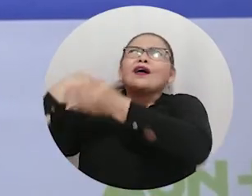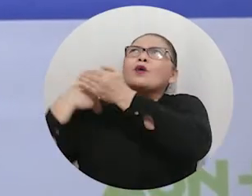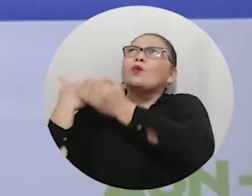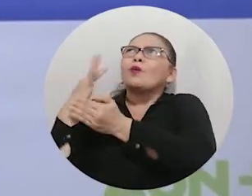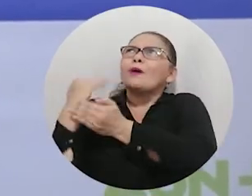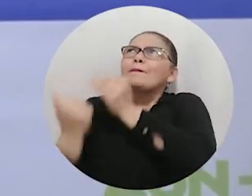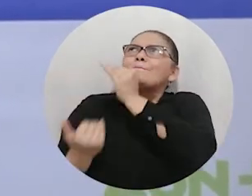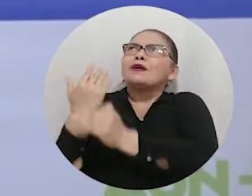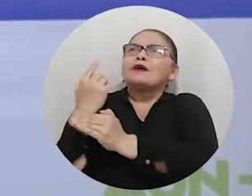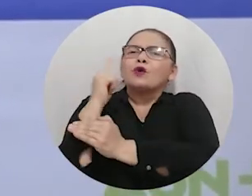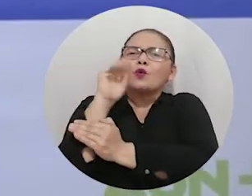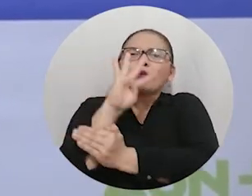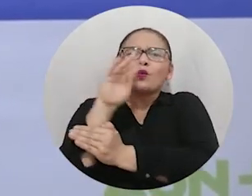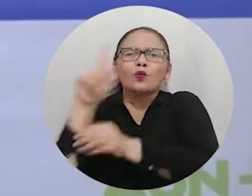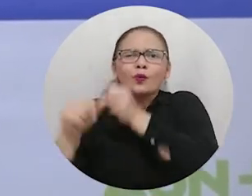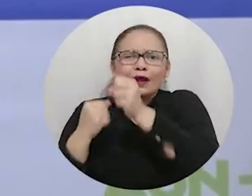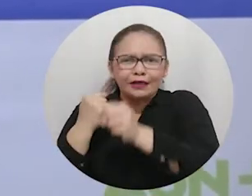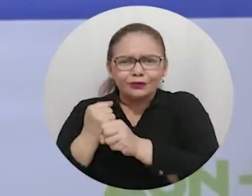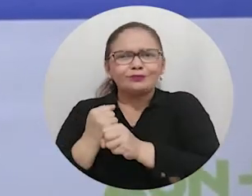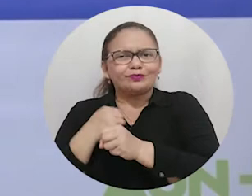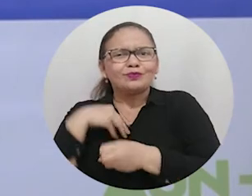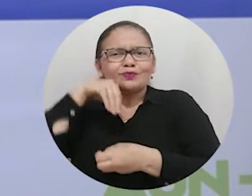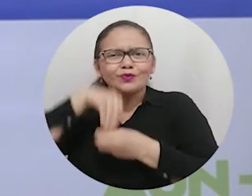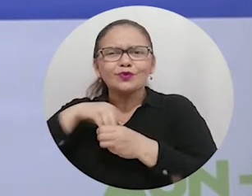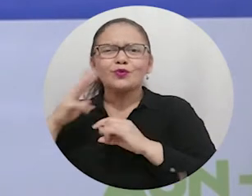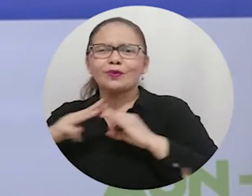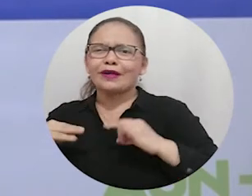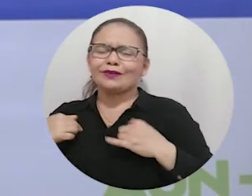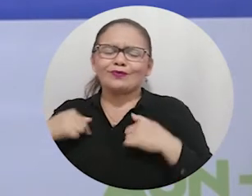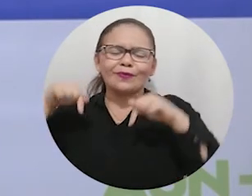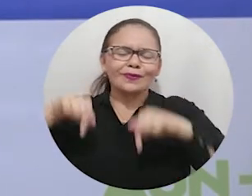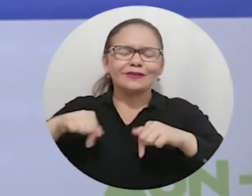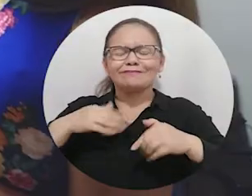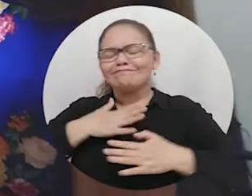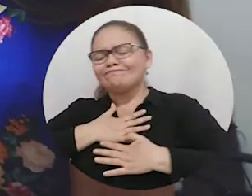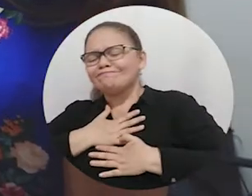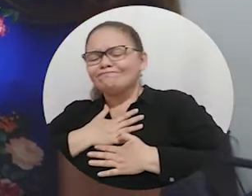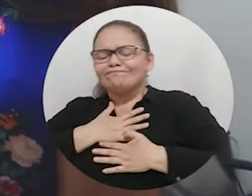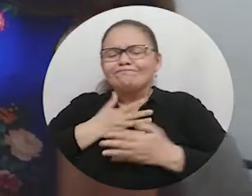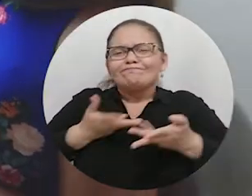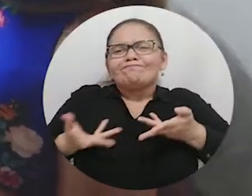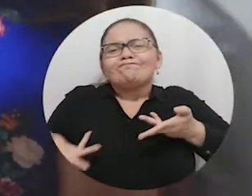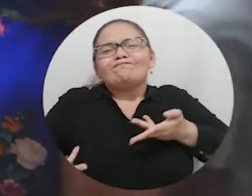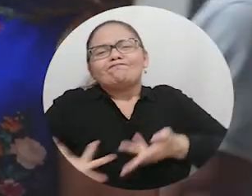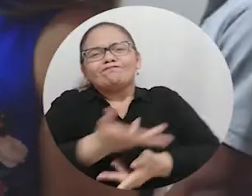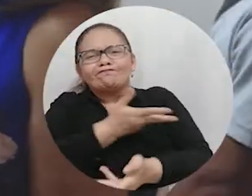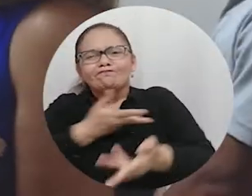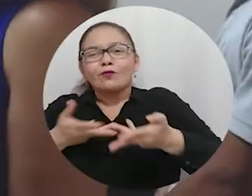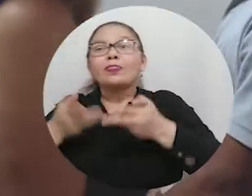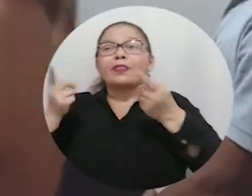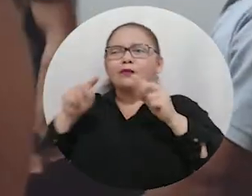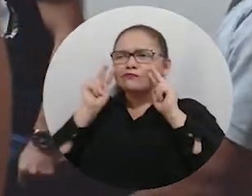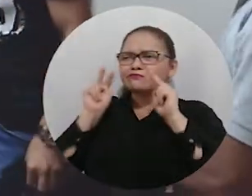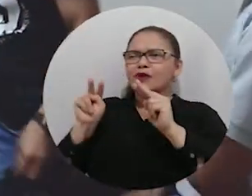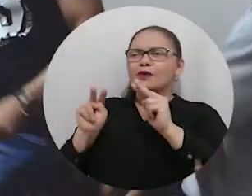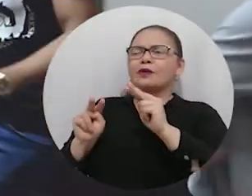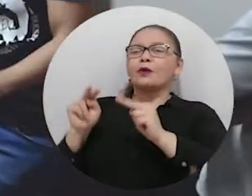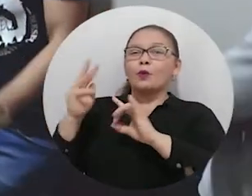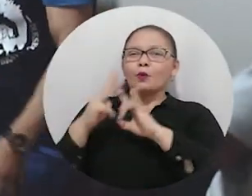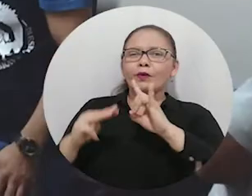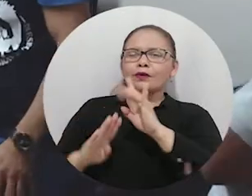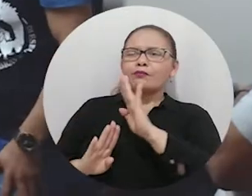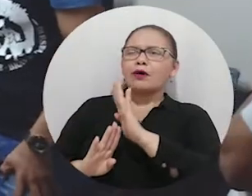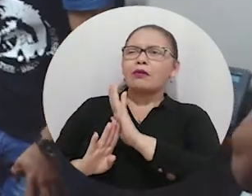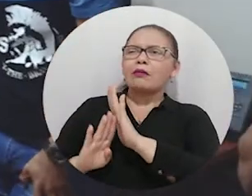Universidad del Magdalena hace 41 años, de los cuales he vivido momentos muy lindos, toda vez que he